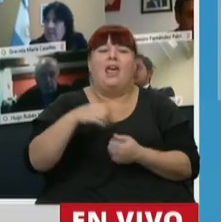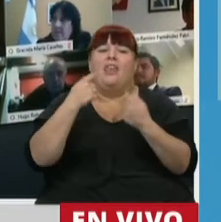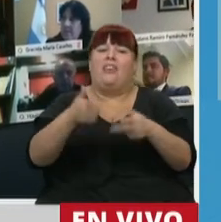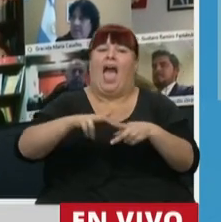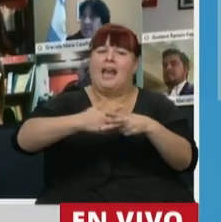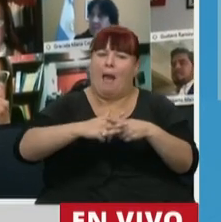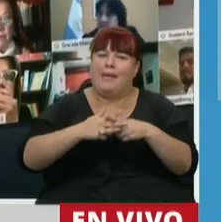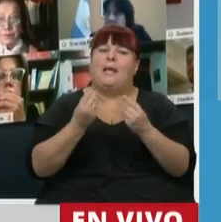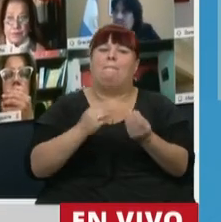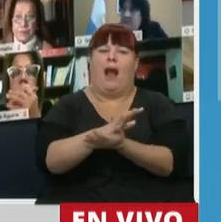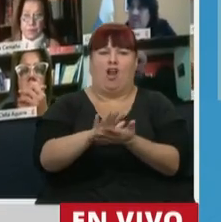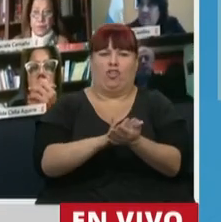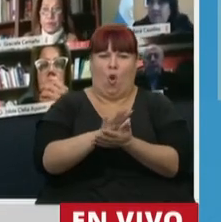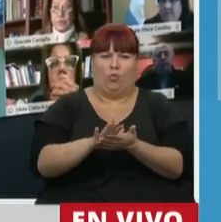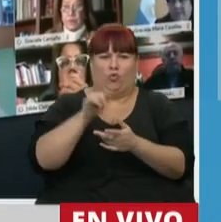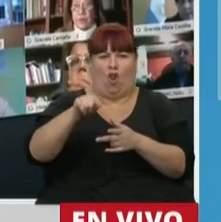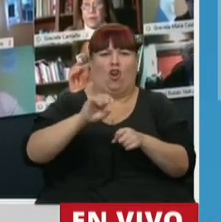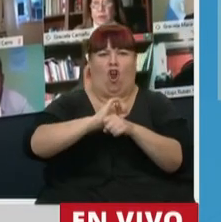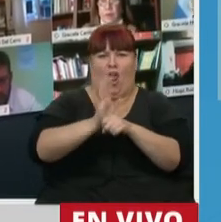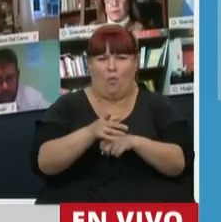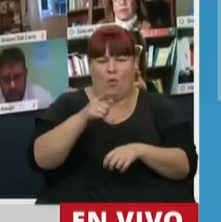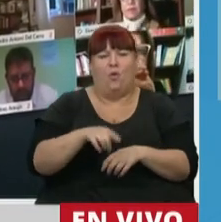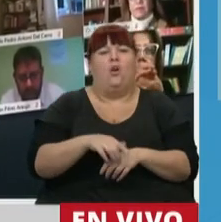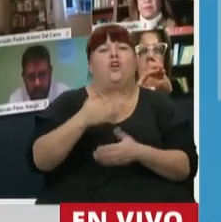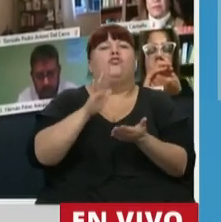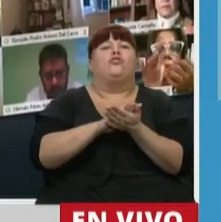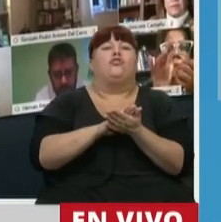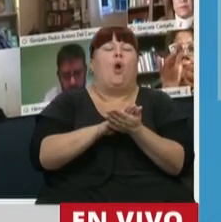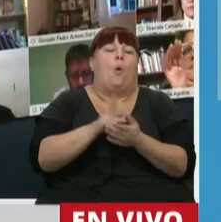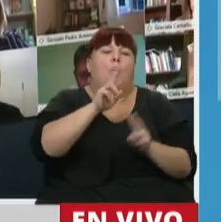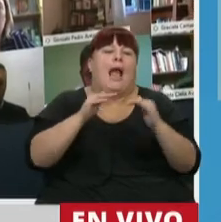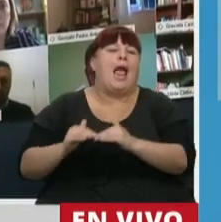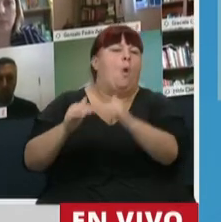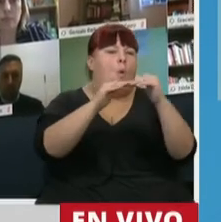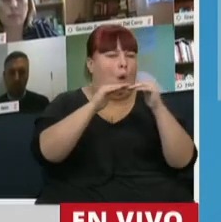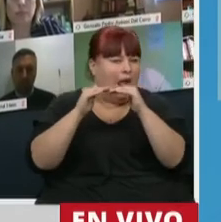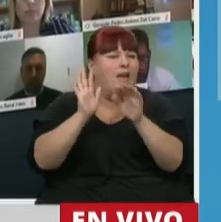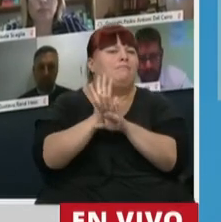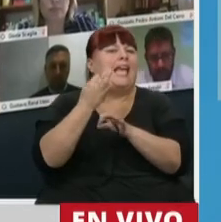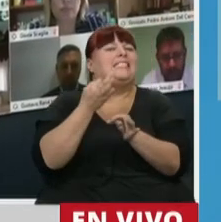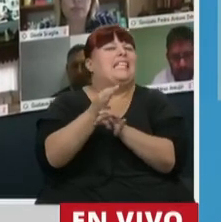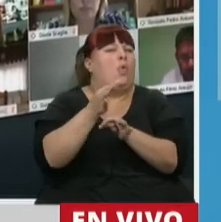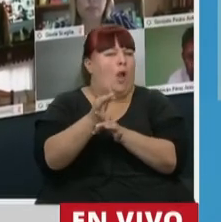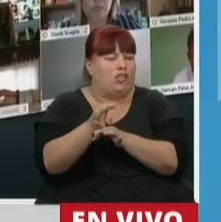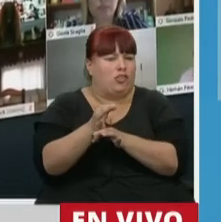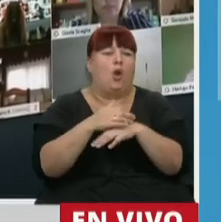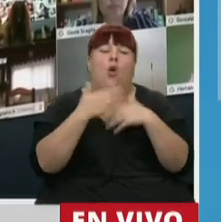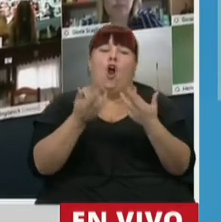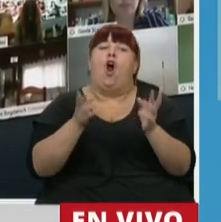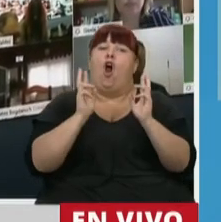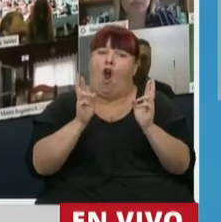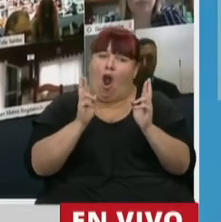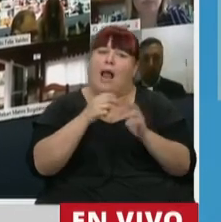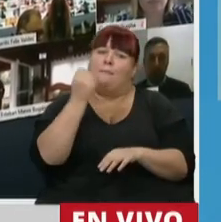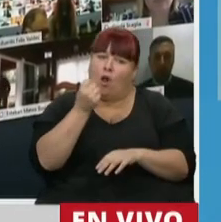herramientas para enfrentar esta pandemia desde el horizonte de igualdad de oportunidades que significa la educación? Así que ojalá